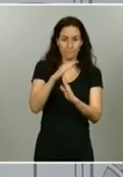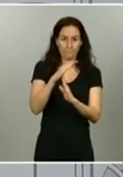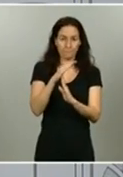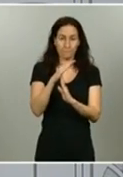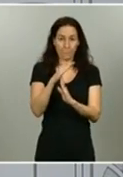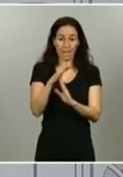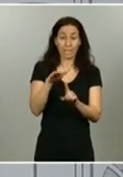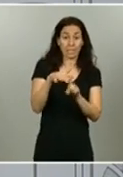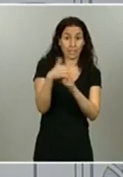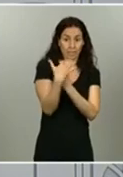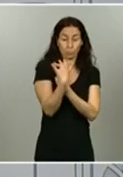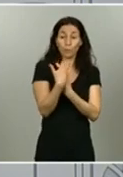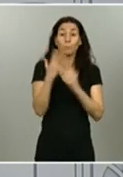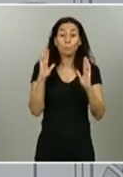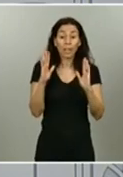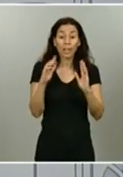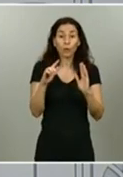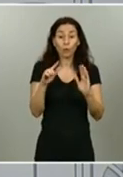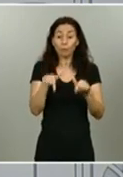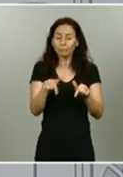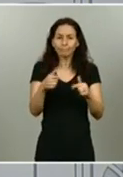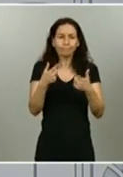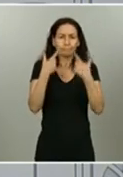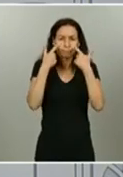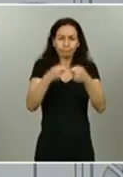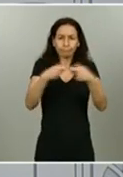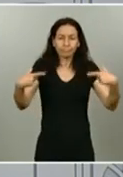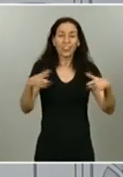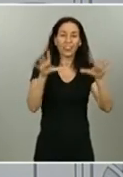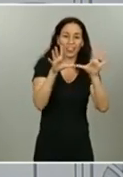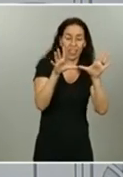periodo que va desde el 10 de marzo hasta el 10 de mayo.